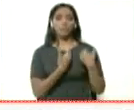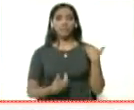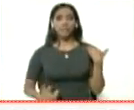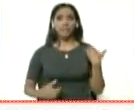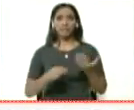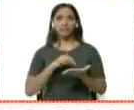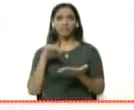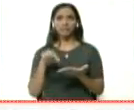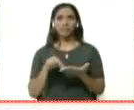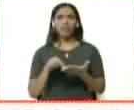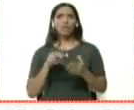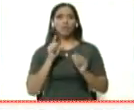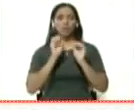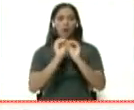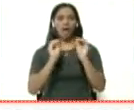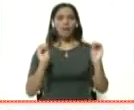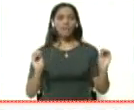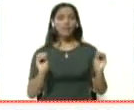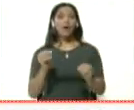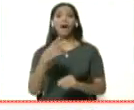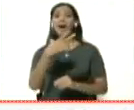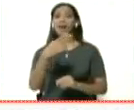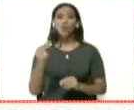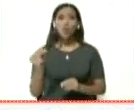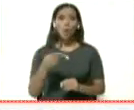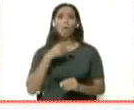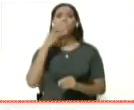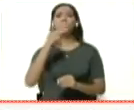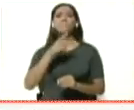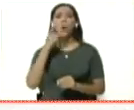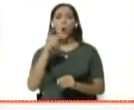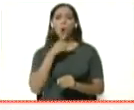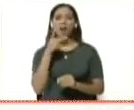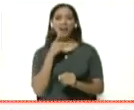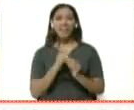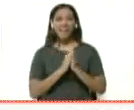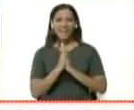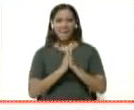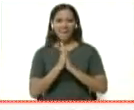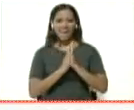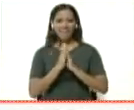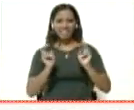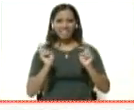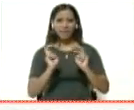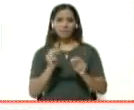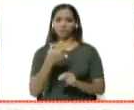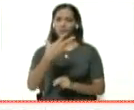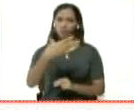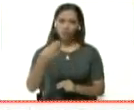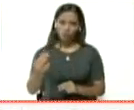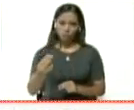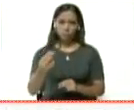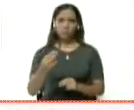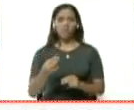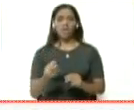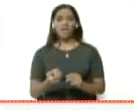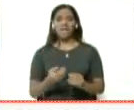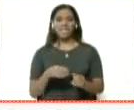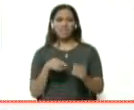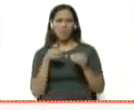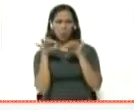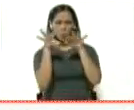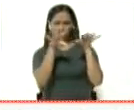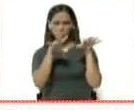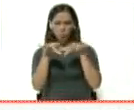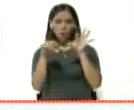Nacional, y uno de los llamados es a no politizar este tema, a no caer en los mensajes de zozobra que se